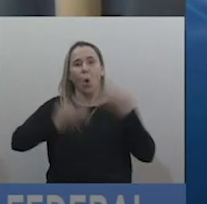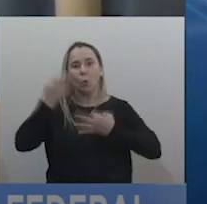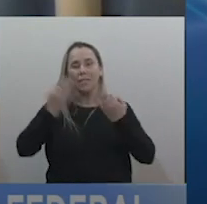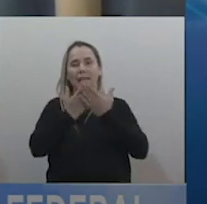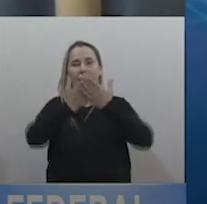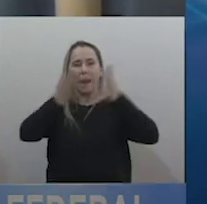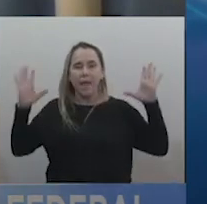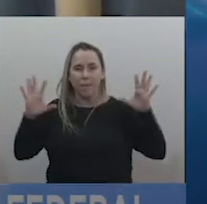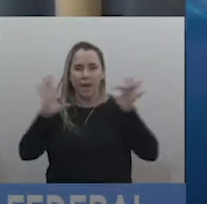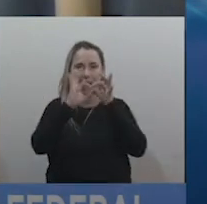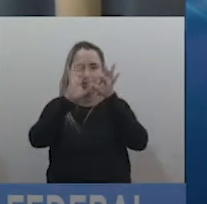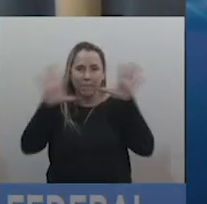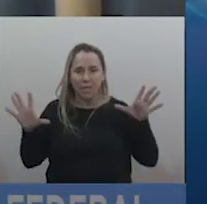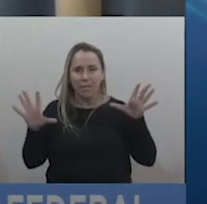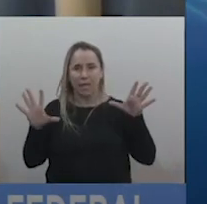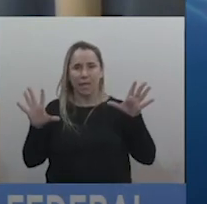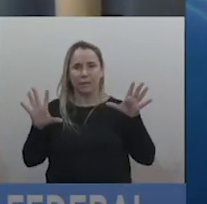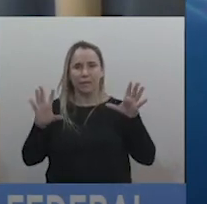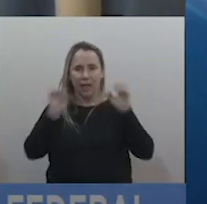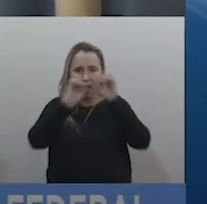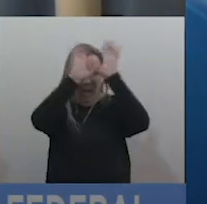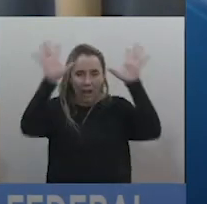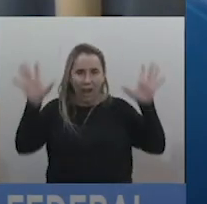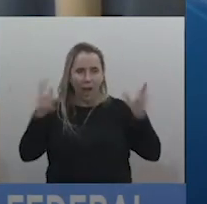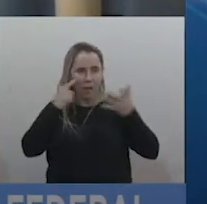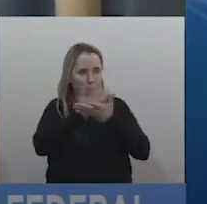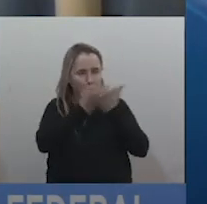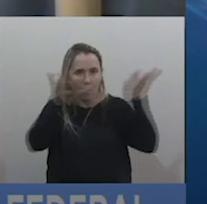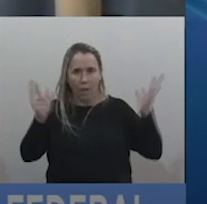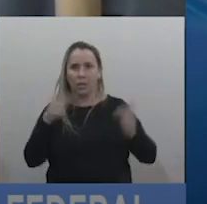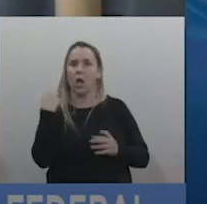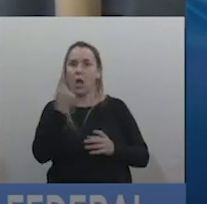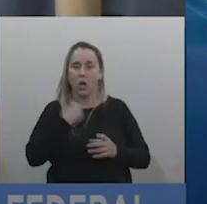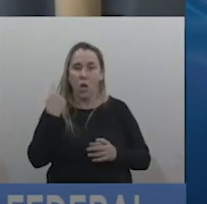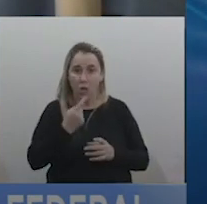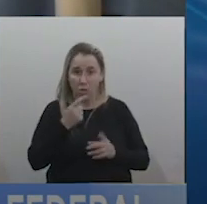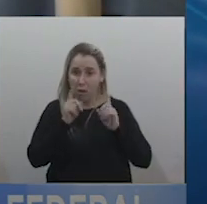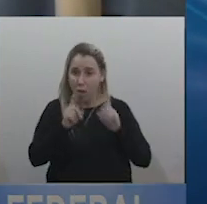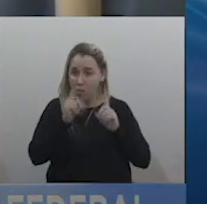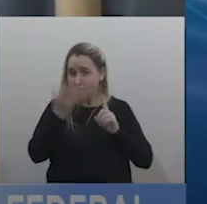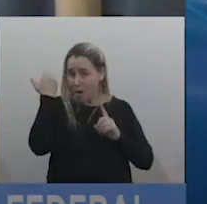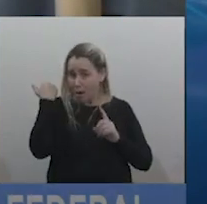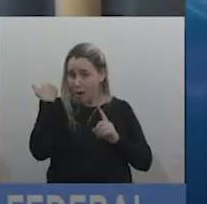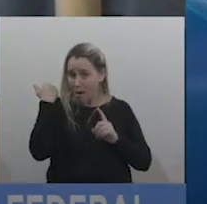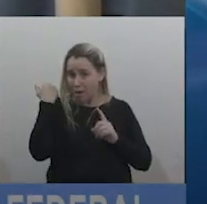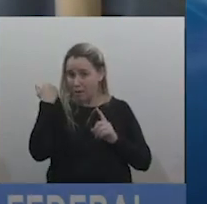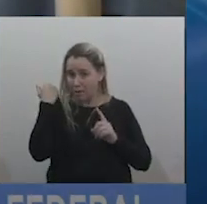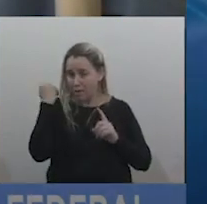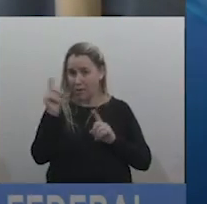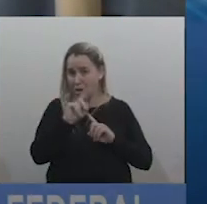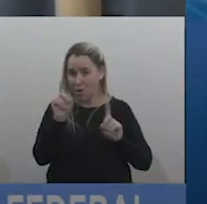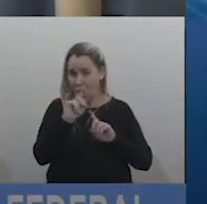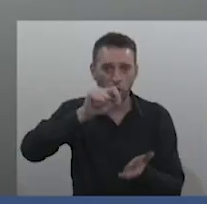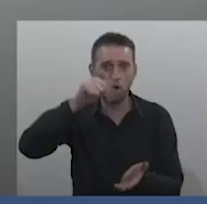libre, independiente, una justicia transparente, porque nosotros no vamos a hacer lo que le hicieron. Porque esa es la